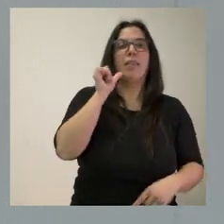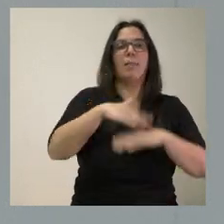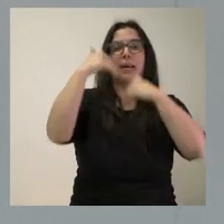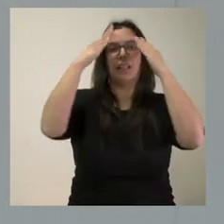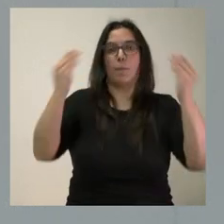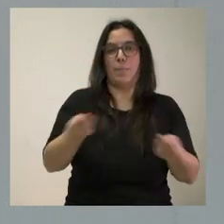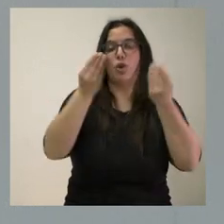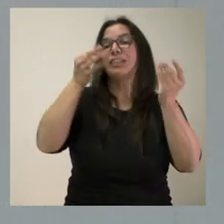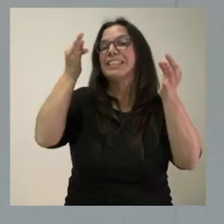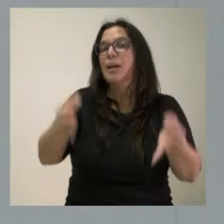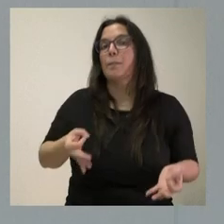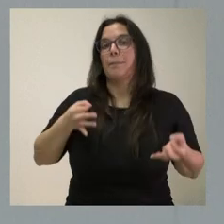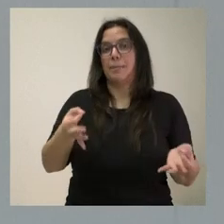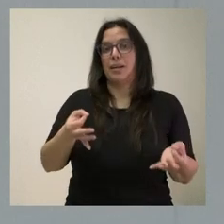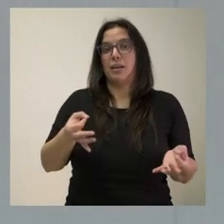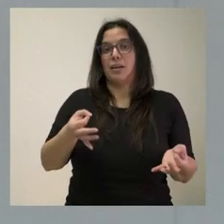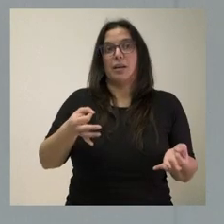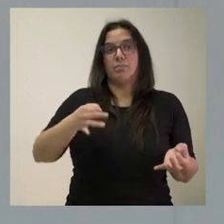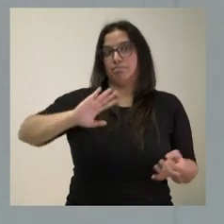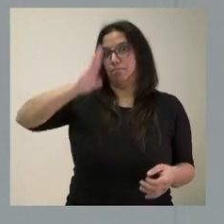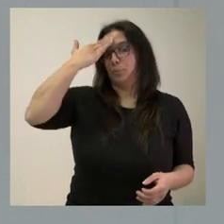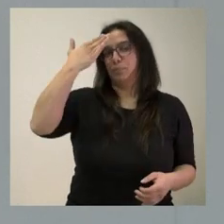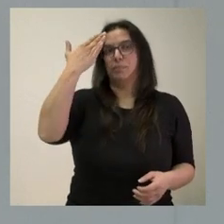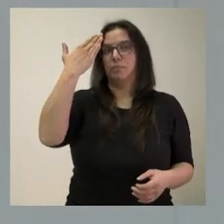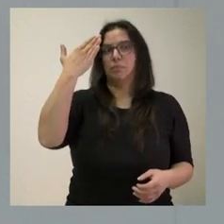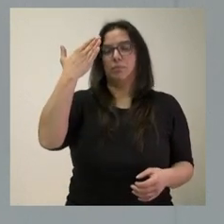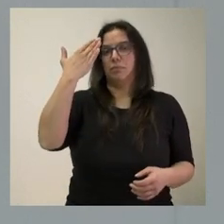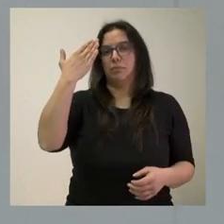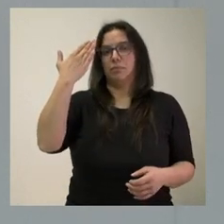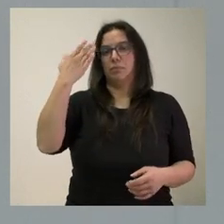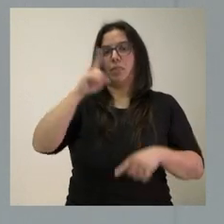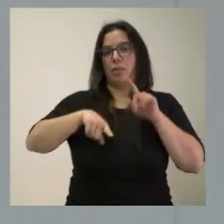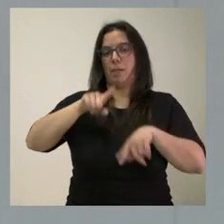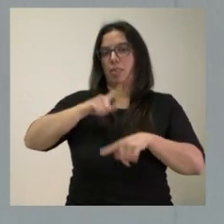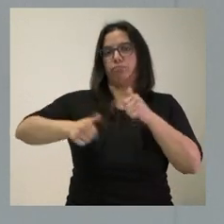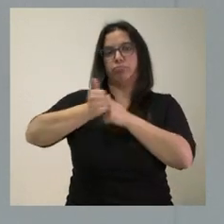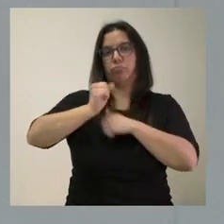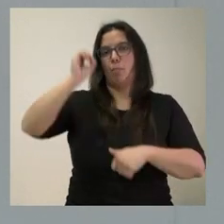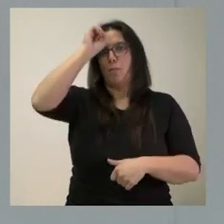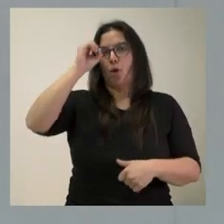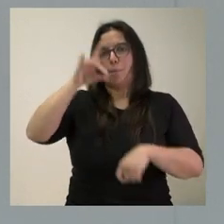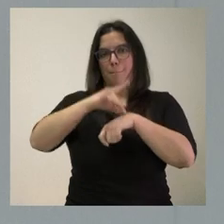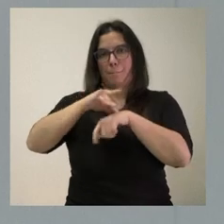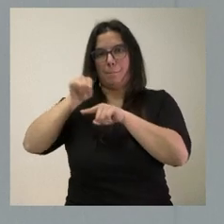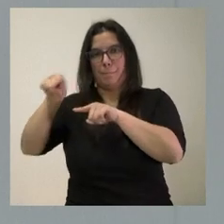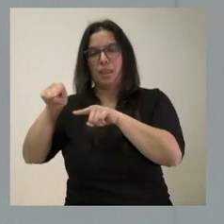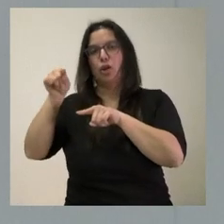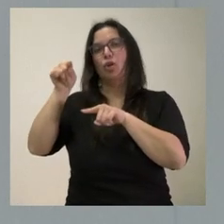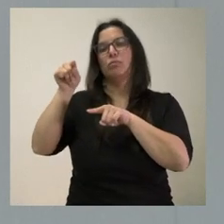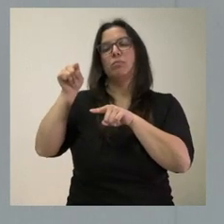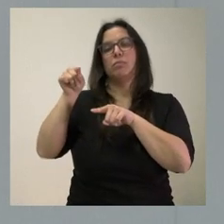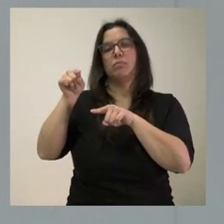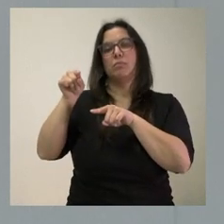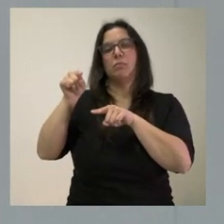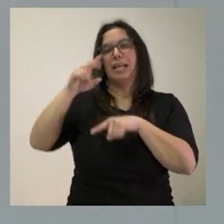siempre con el criterio médico, siempre bajo el respeto